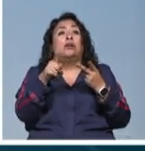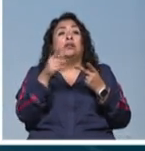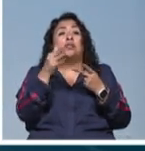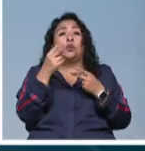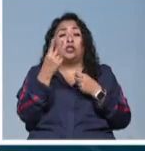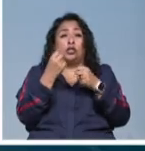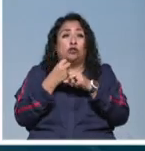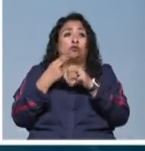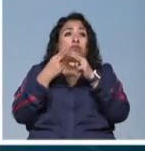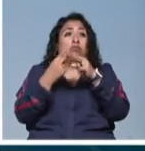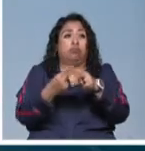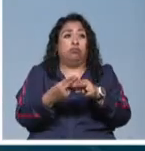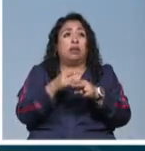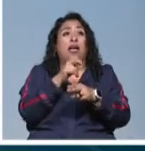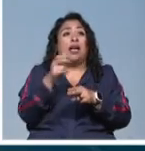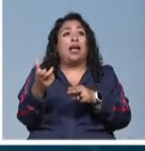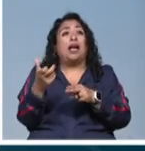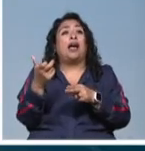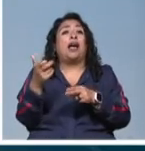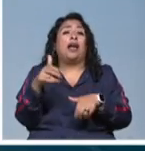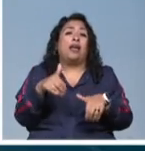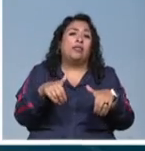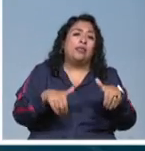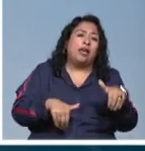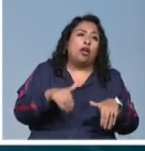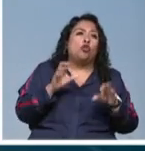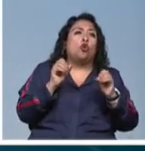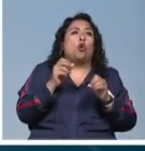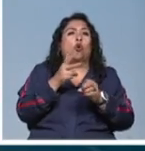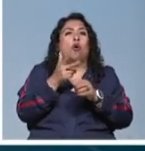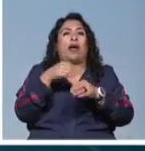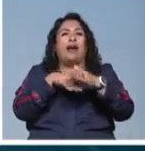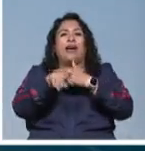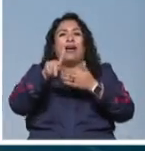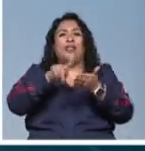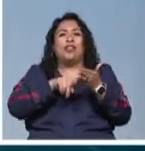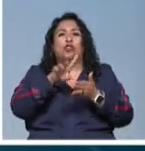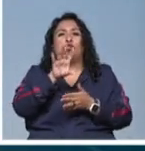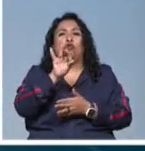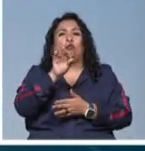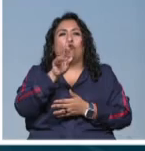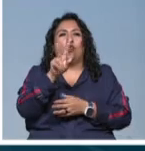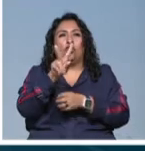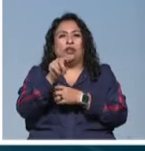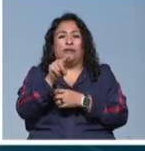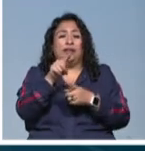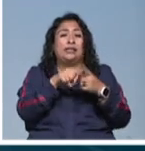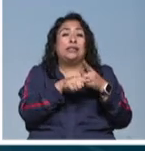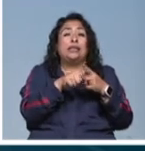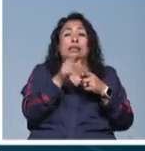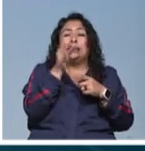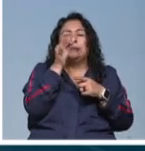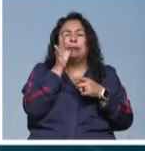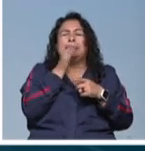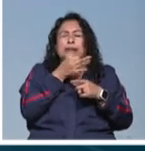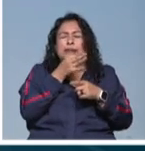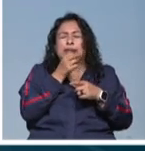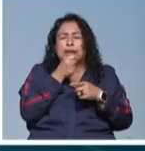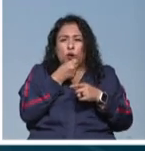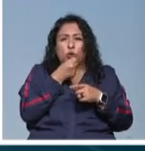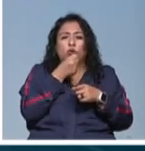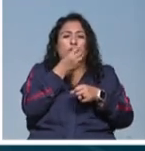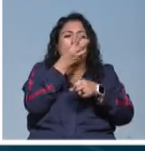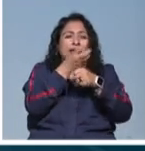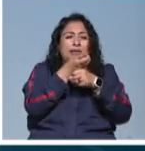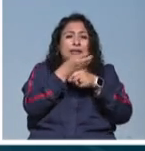52 años de estar en las tablas y en los foros de televisión. Esos segunditos entre la tercera llamada y que se abre